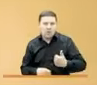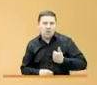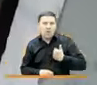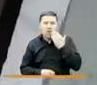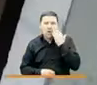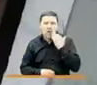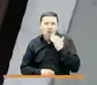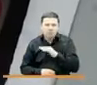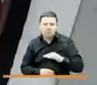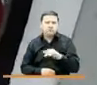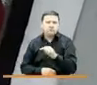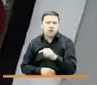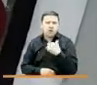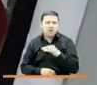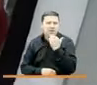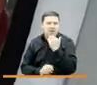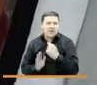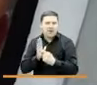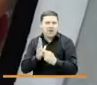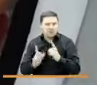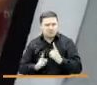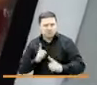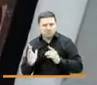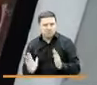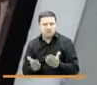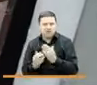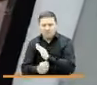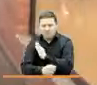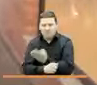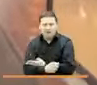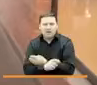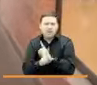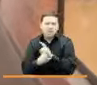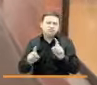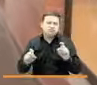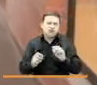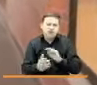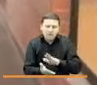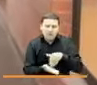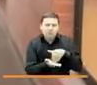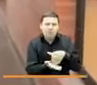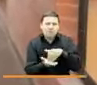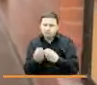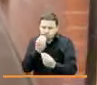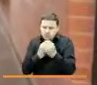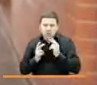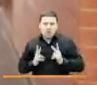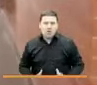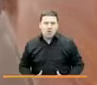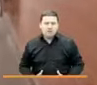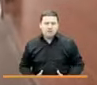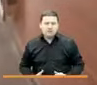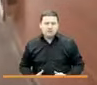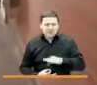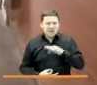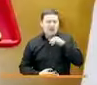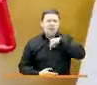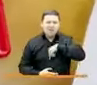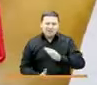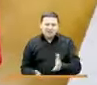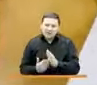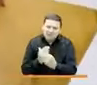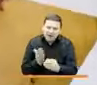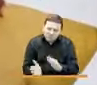y juventud, quienes son ejemplo de resiliencia, fuerza y diversidad. Fortaleciendo la nutrición del cuerpo y del alma de los más vulnerables.